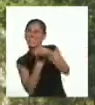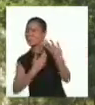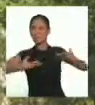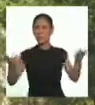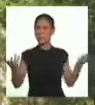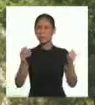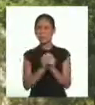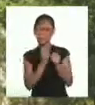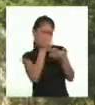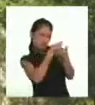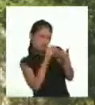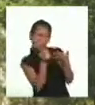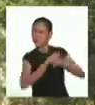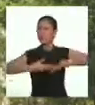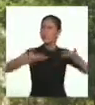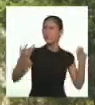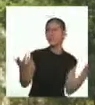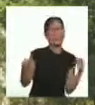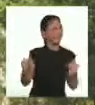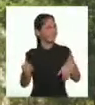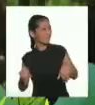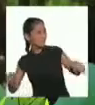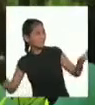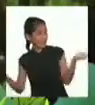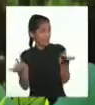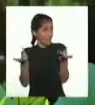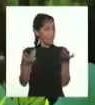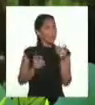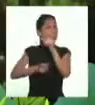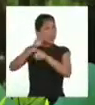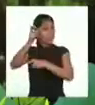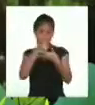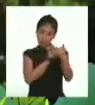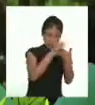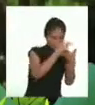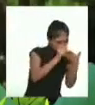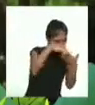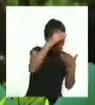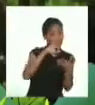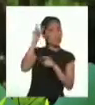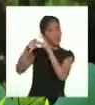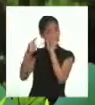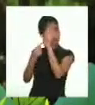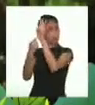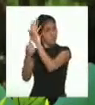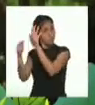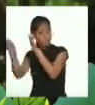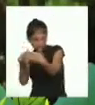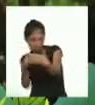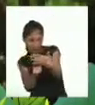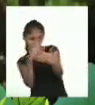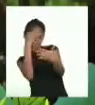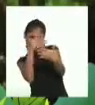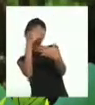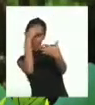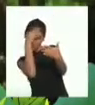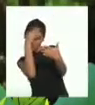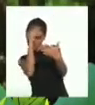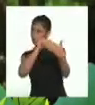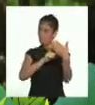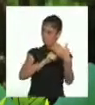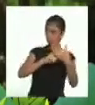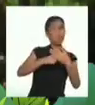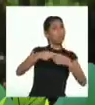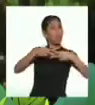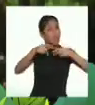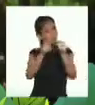¡Dime! ¿Para qué escribirás esta leyenda? ¡Para que las demás puedan conocer más sobre las tradiciones forales de la